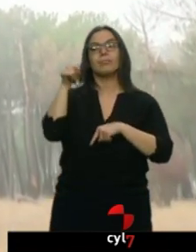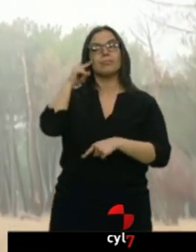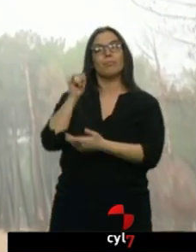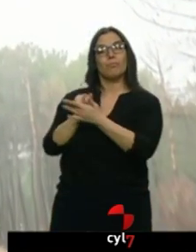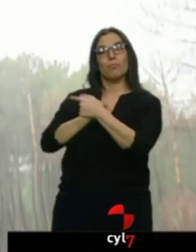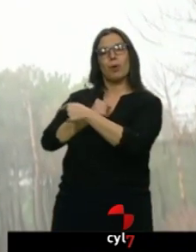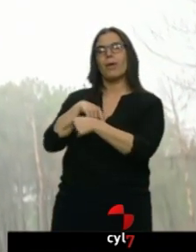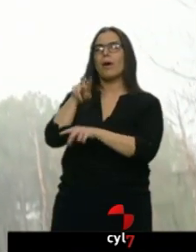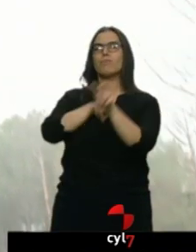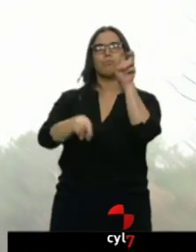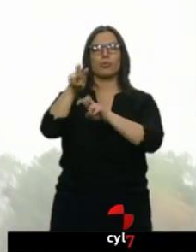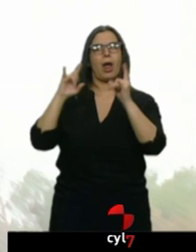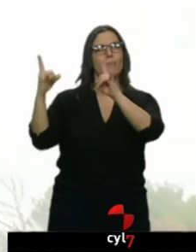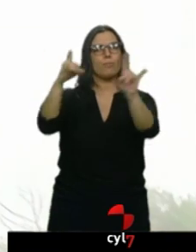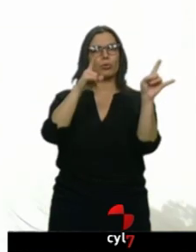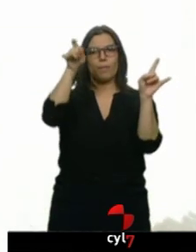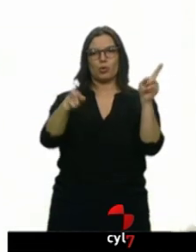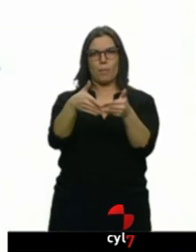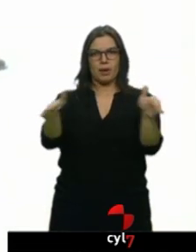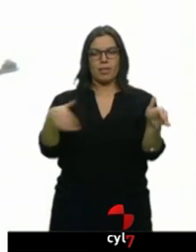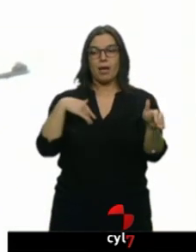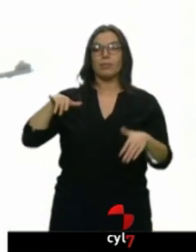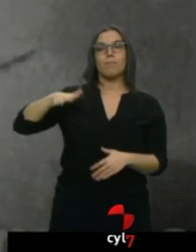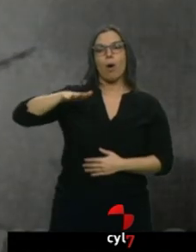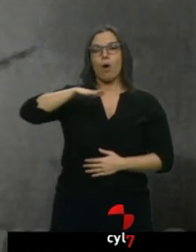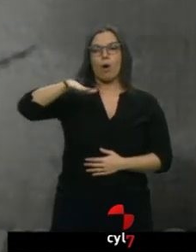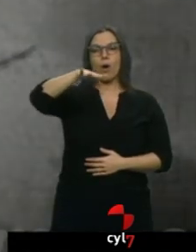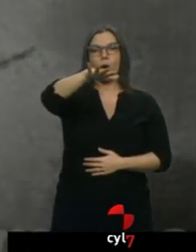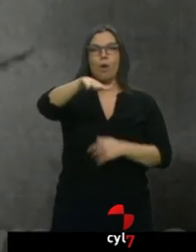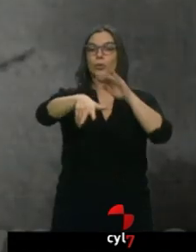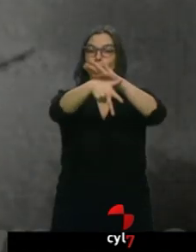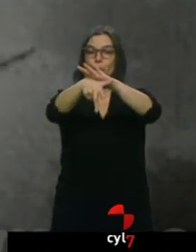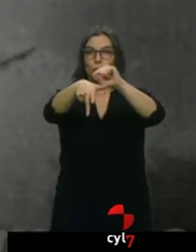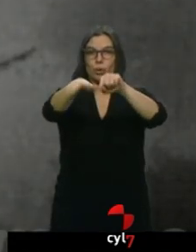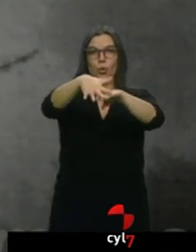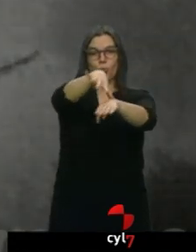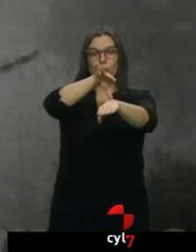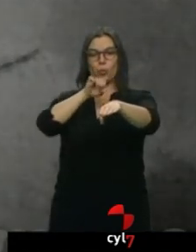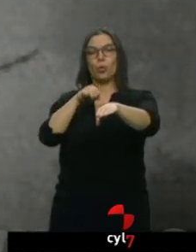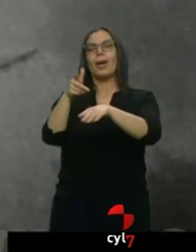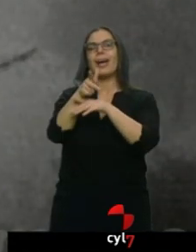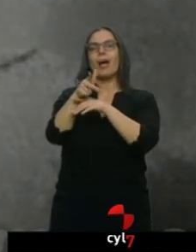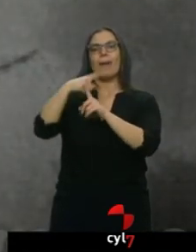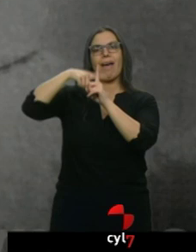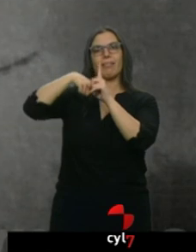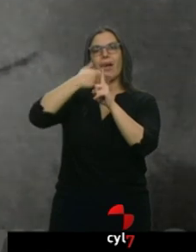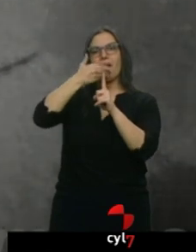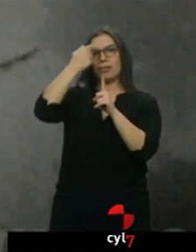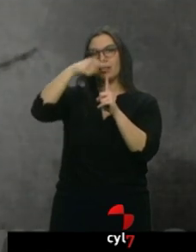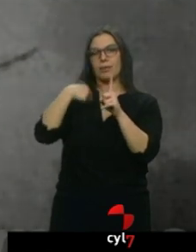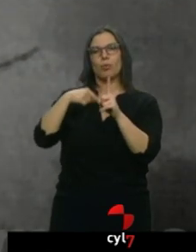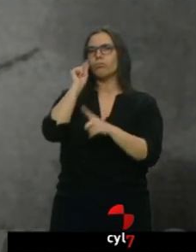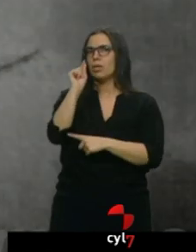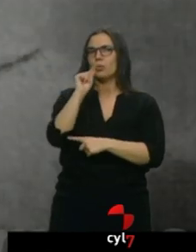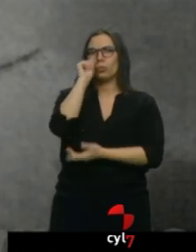en la localidad de Chañe. Esta aeronave ofrece imágenes a través de una cámara térmica y es posible detectar en minutos al desaparecido. E incluso, si el